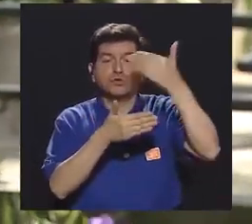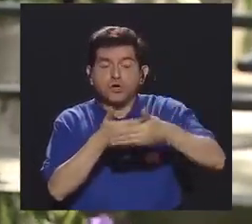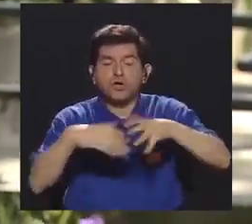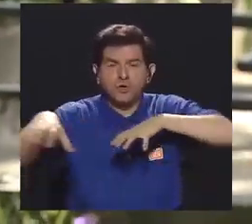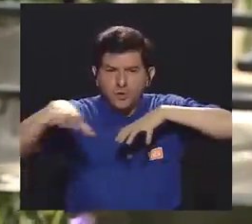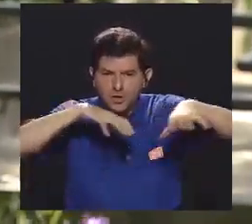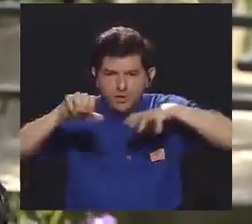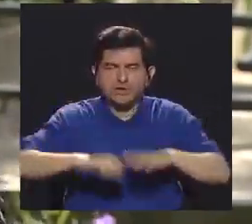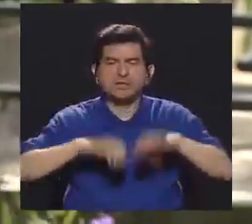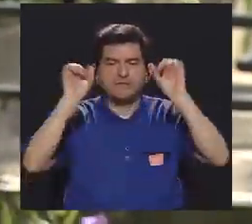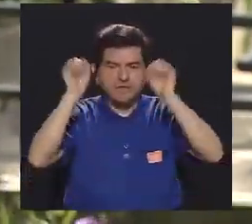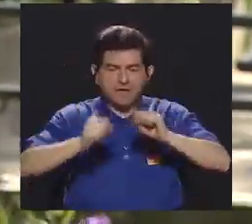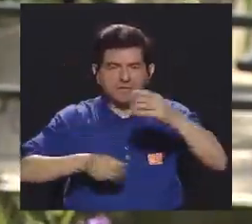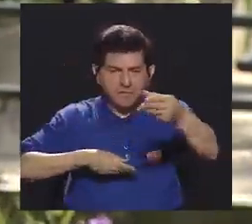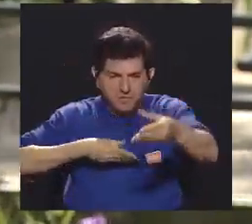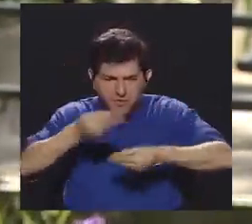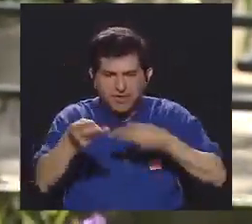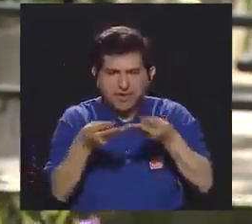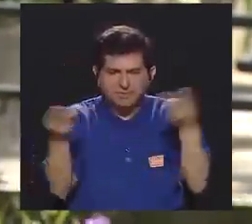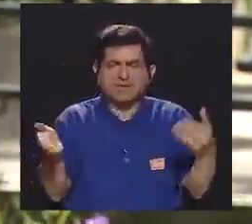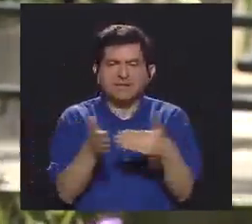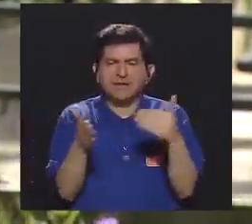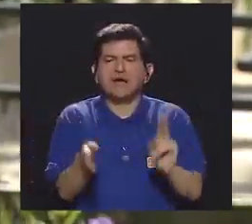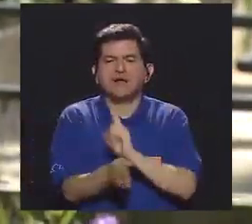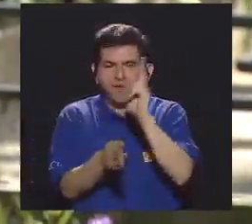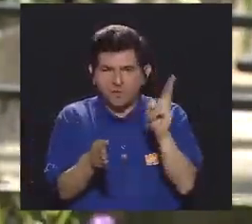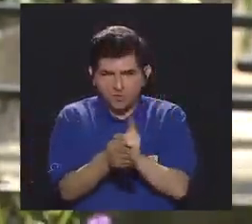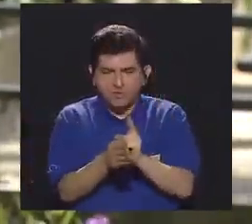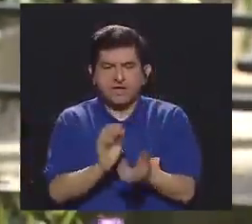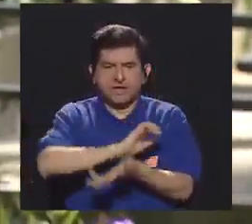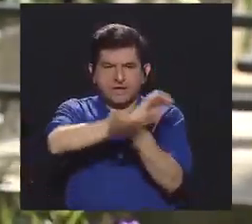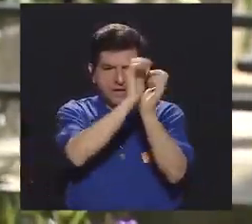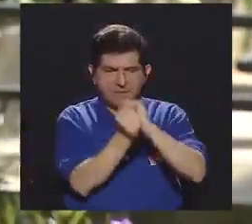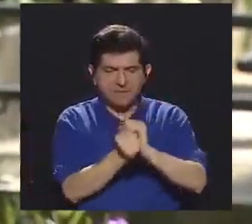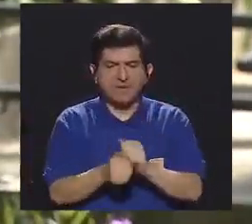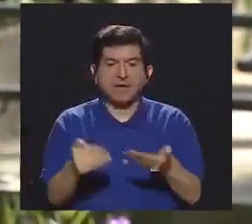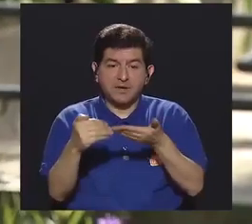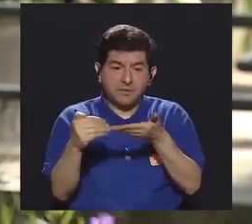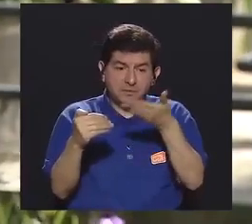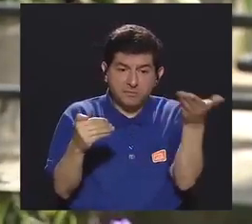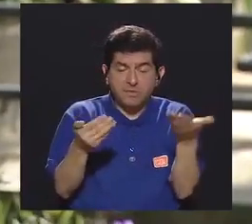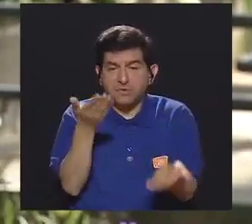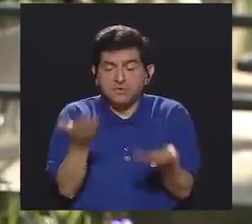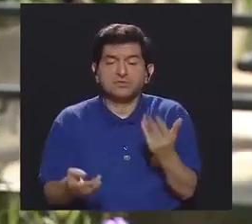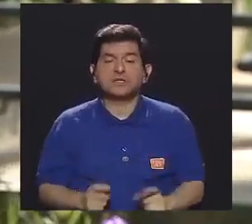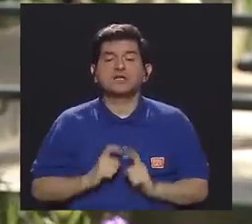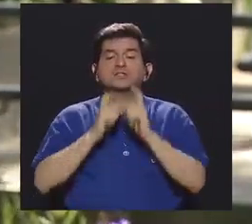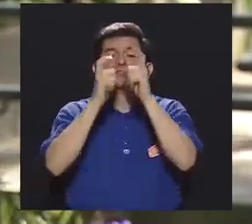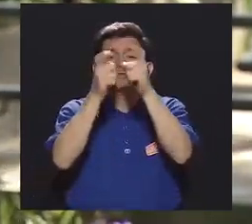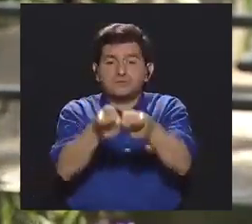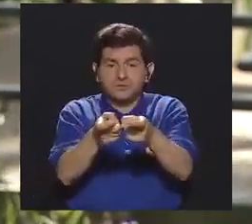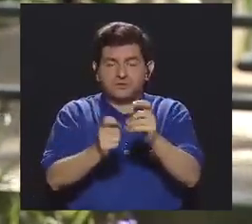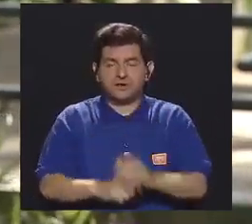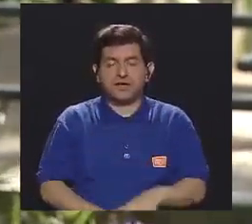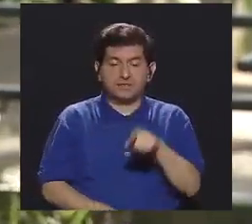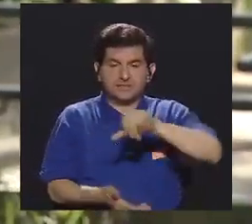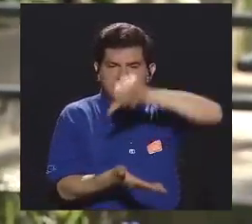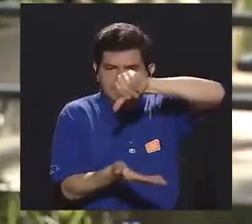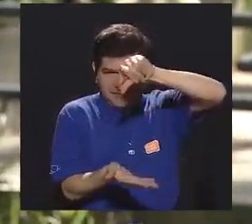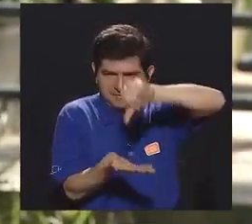curso se hiciera una actividad donde se podía intercambiar material para reciclar por bienes que habían sido donados